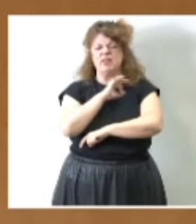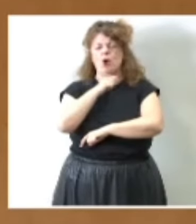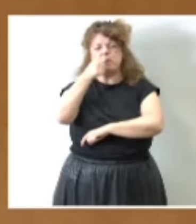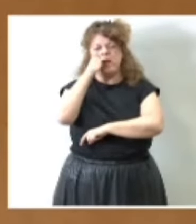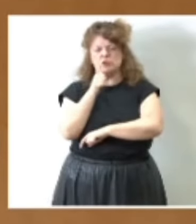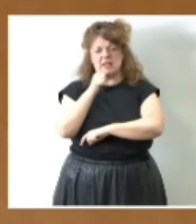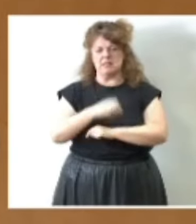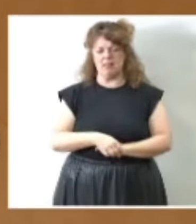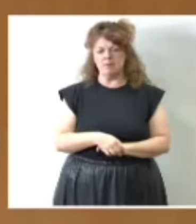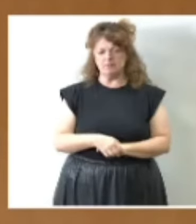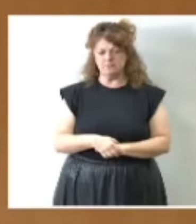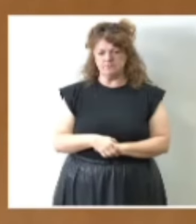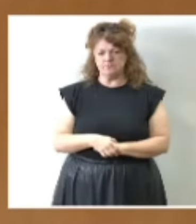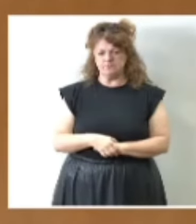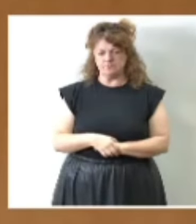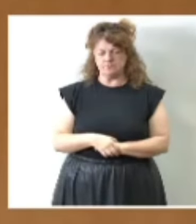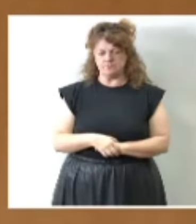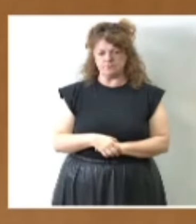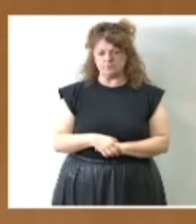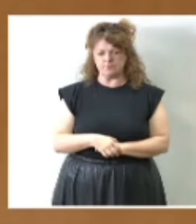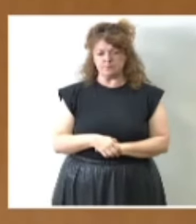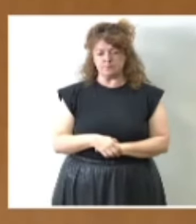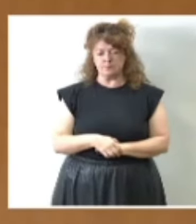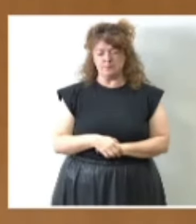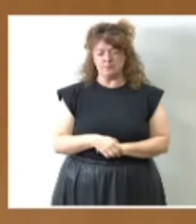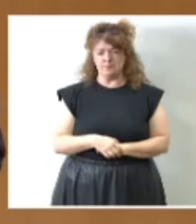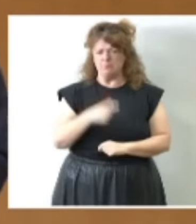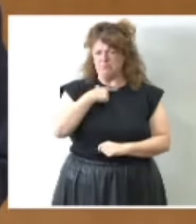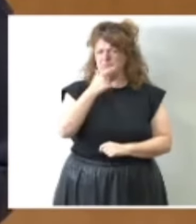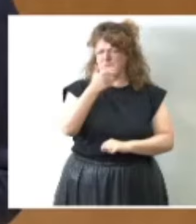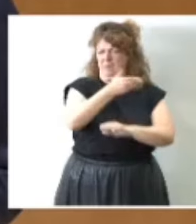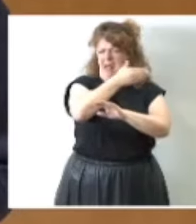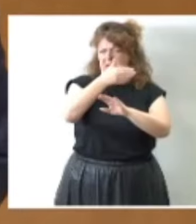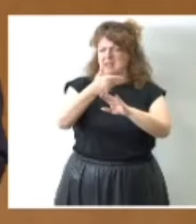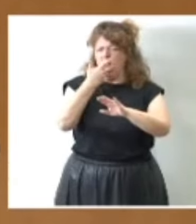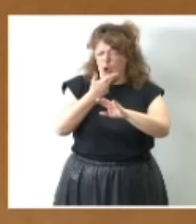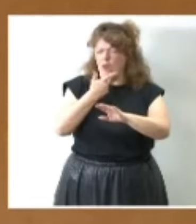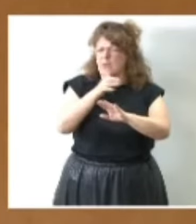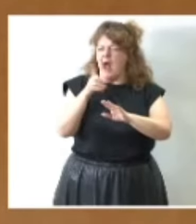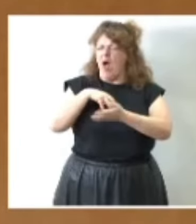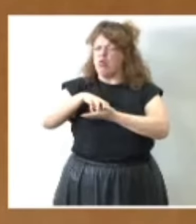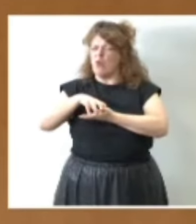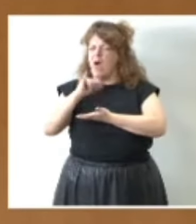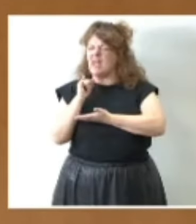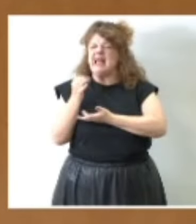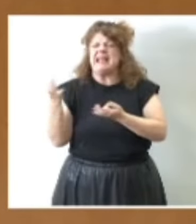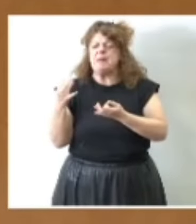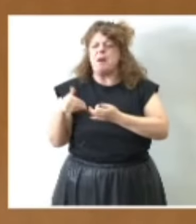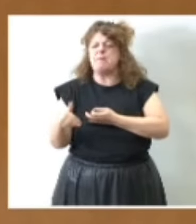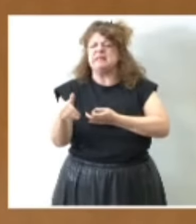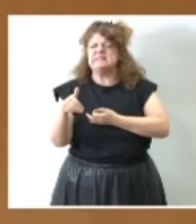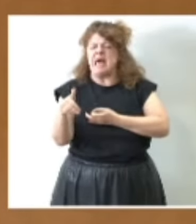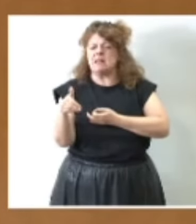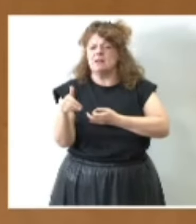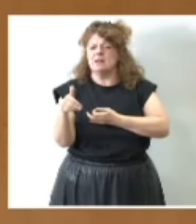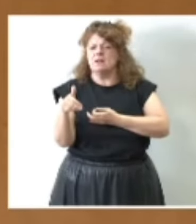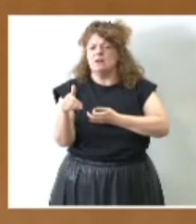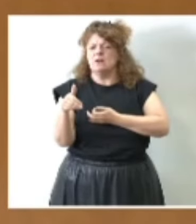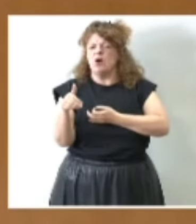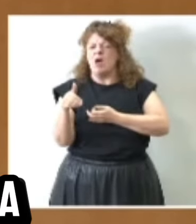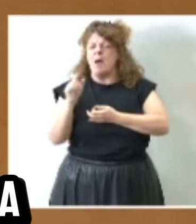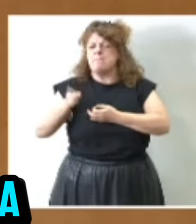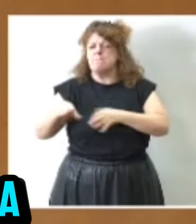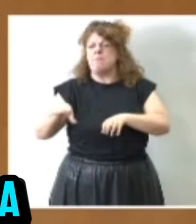Sánchez. Y tras conocer lo anterior nos ha salto una duda, señor Ministro. ¿Qué va a pasar a partir de ahora con el